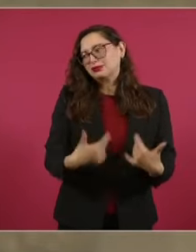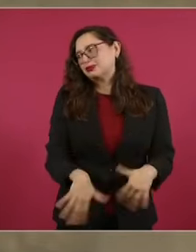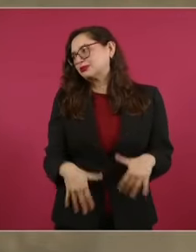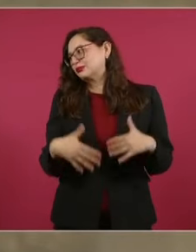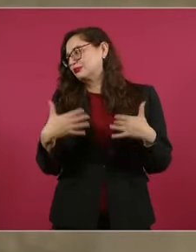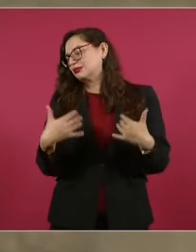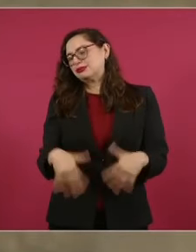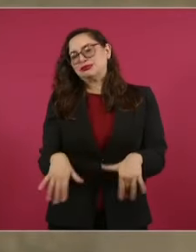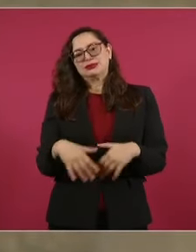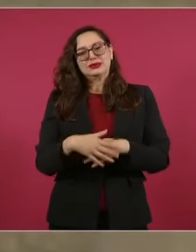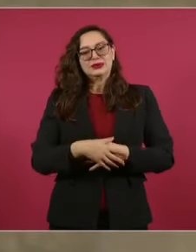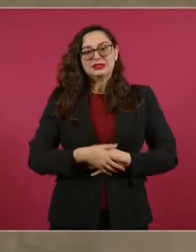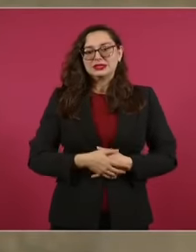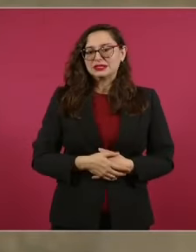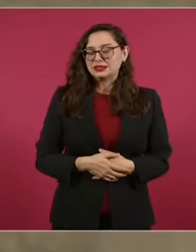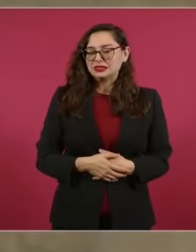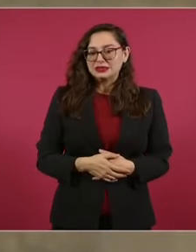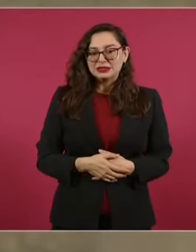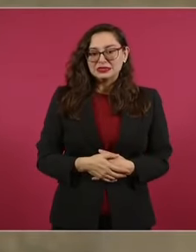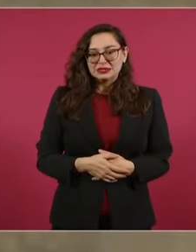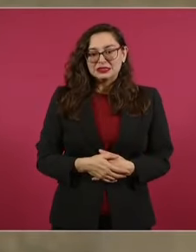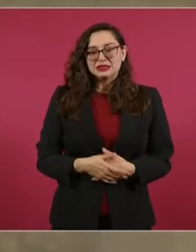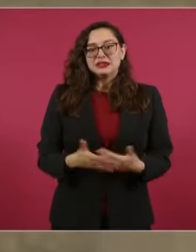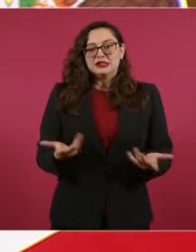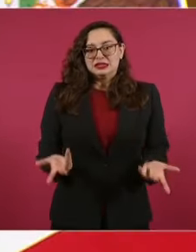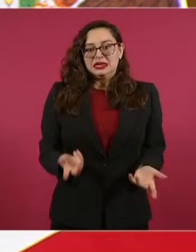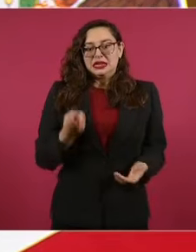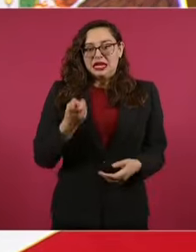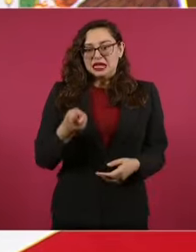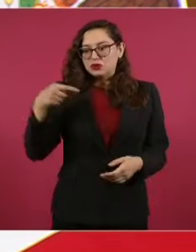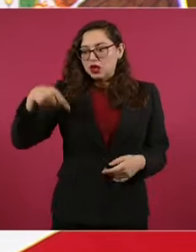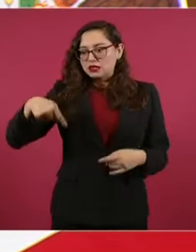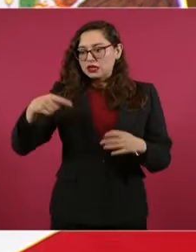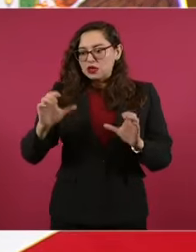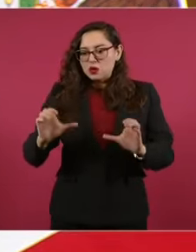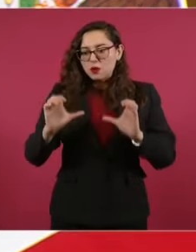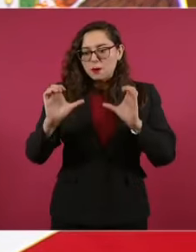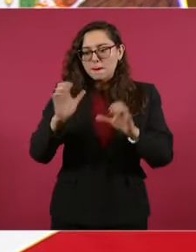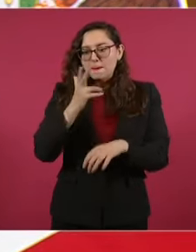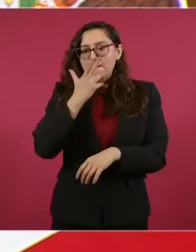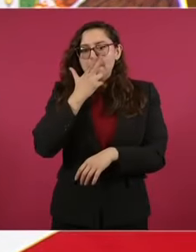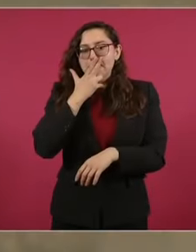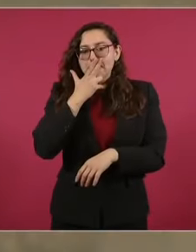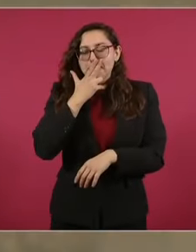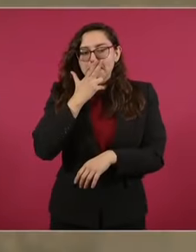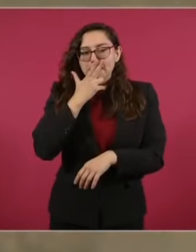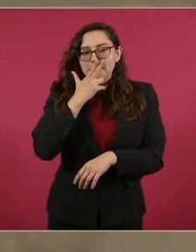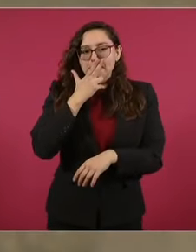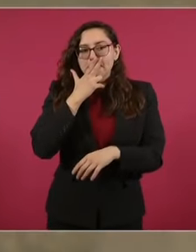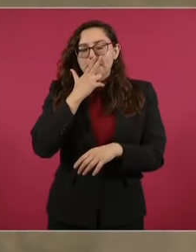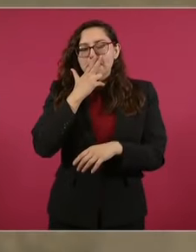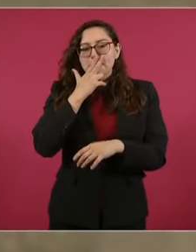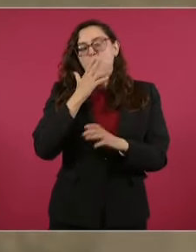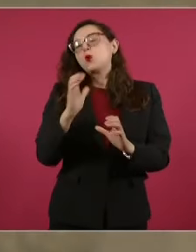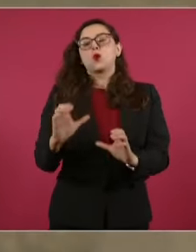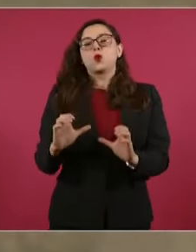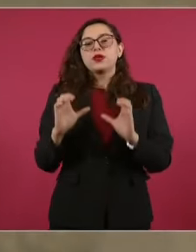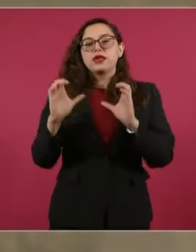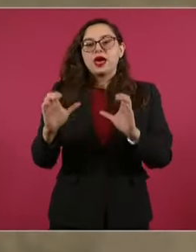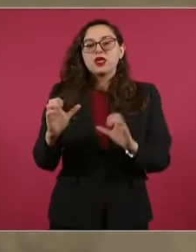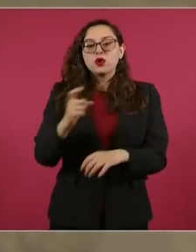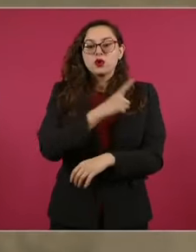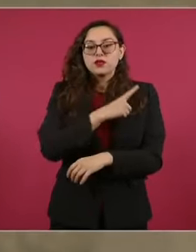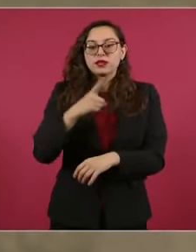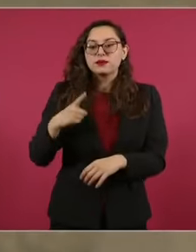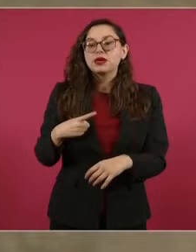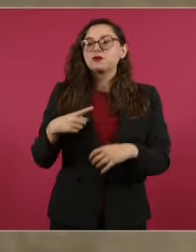fentanilo. Entonces, ¿cómo conservamos eso?, tenemos que hacer